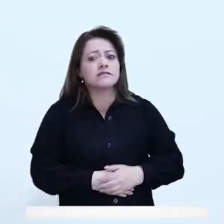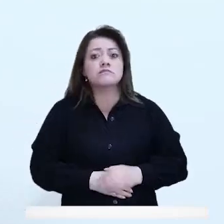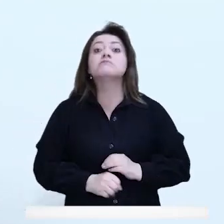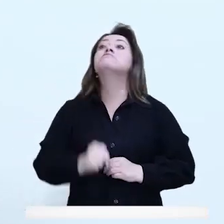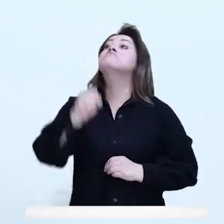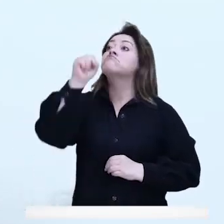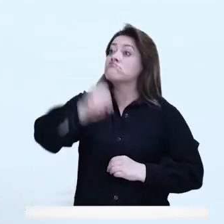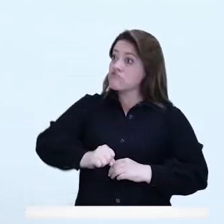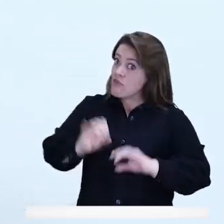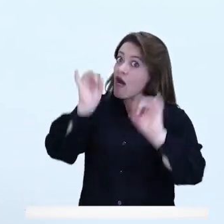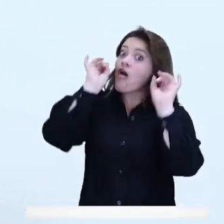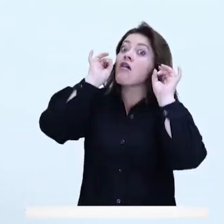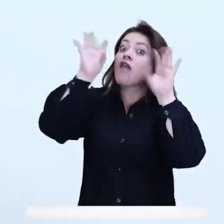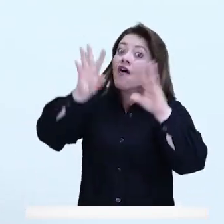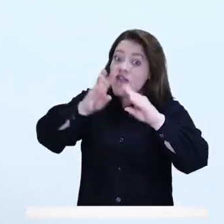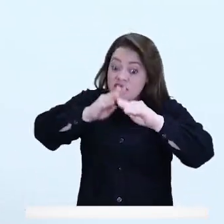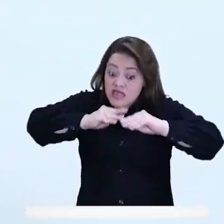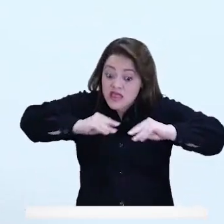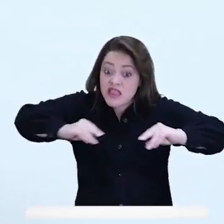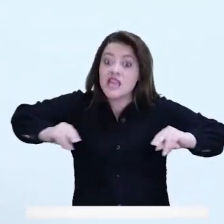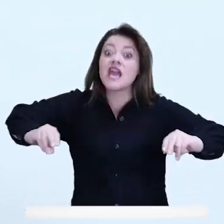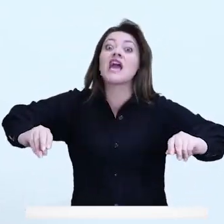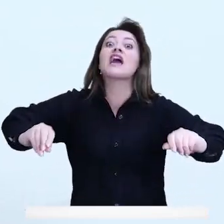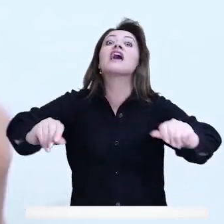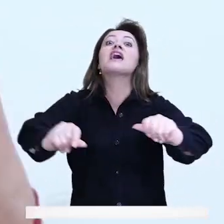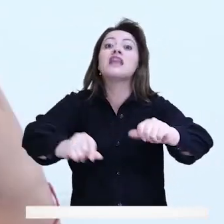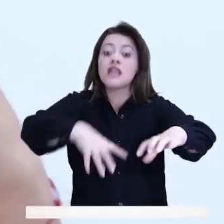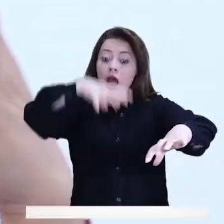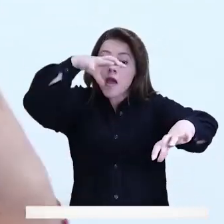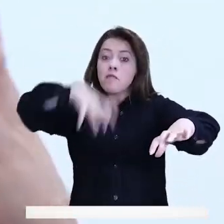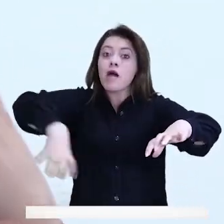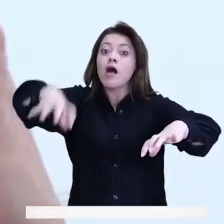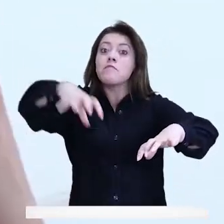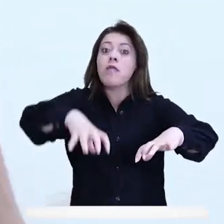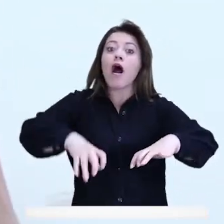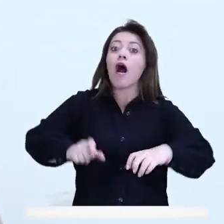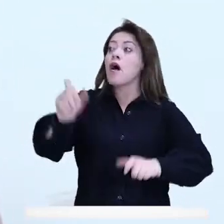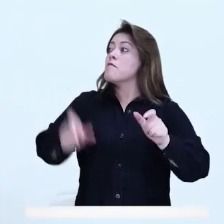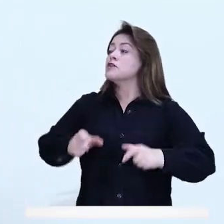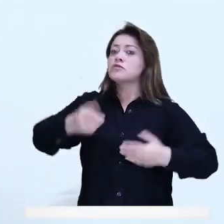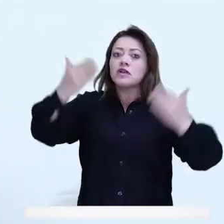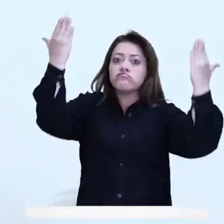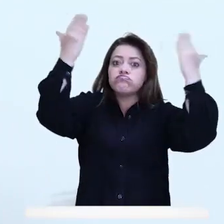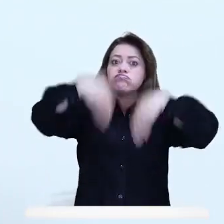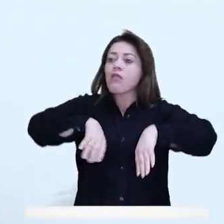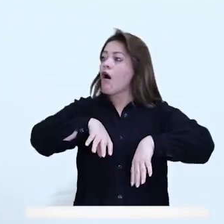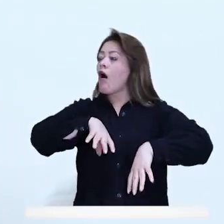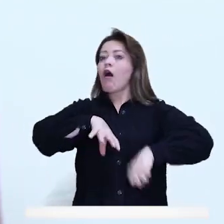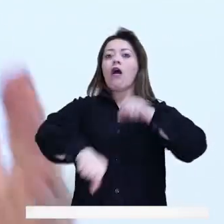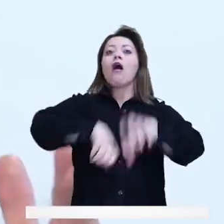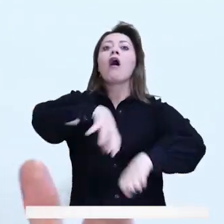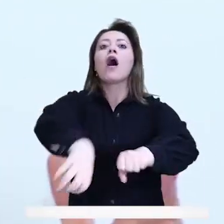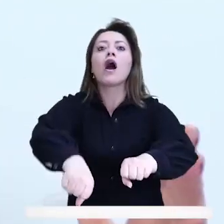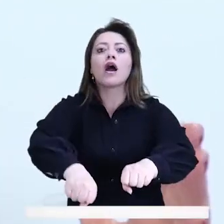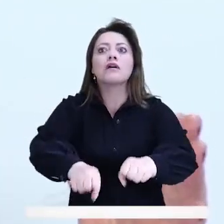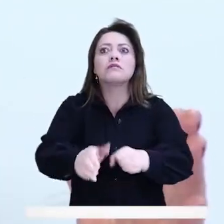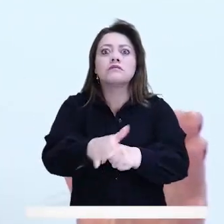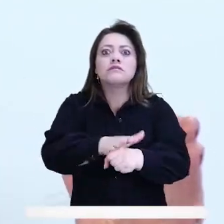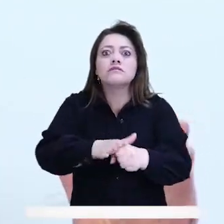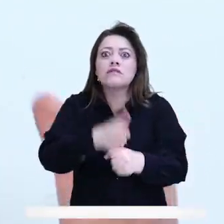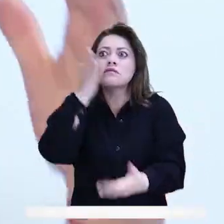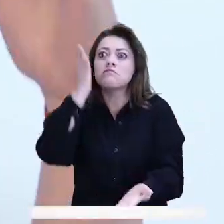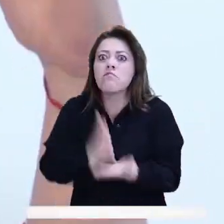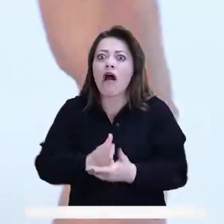grave porque ya hay terrenos que se están tomando. Los tierreros hacen parte de la gobernanza del crimen. El crimen en Bogotá